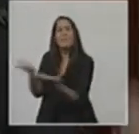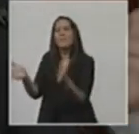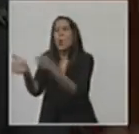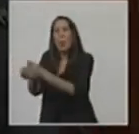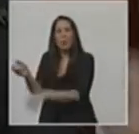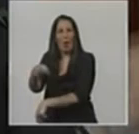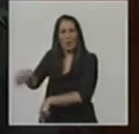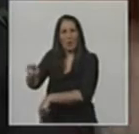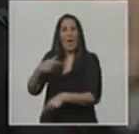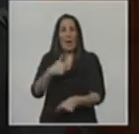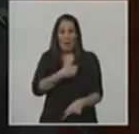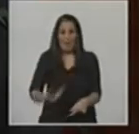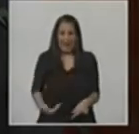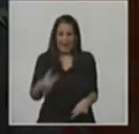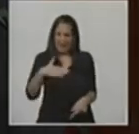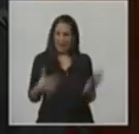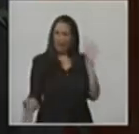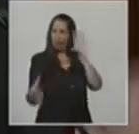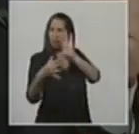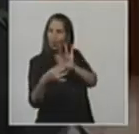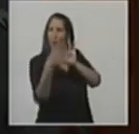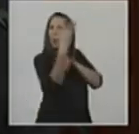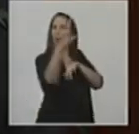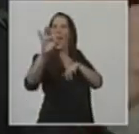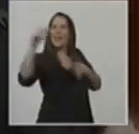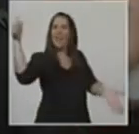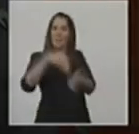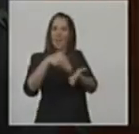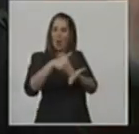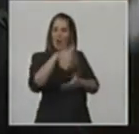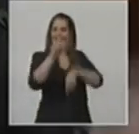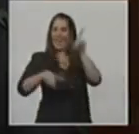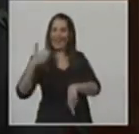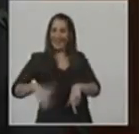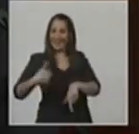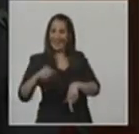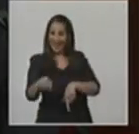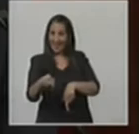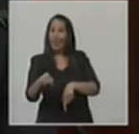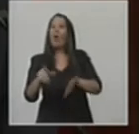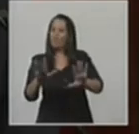junto a 40 millones de argentinos formando el equipo que va a cambiar la historia.